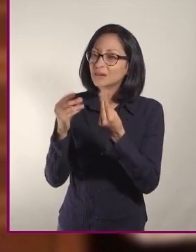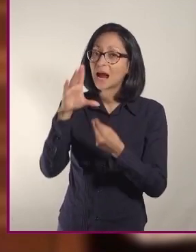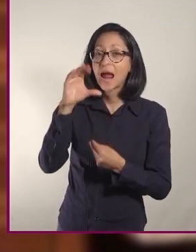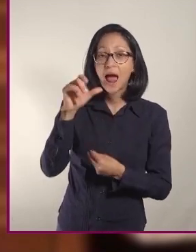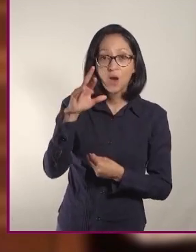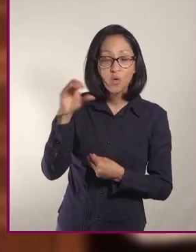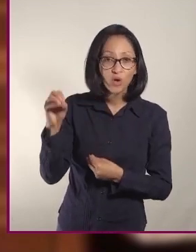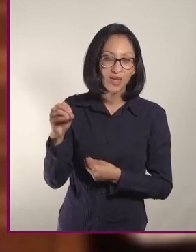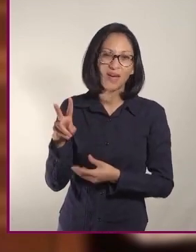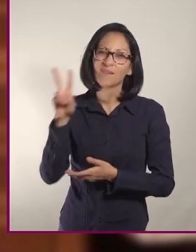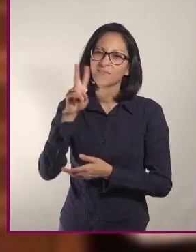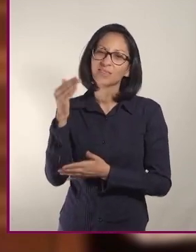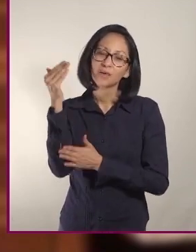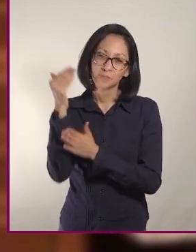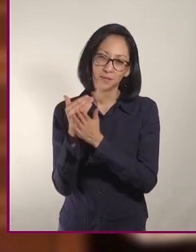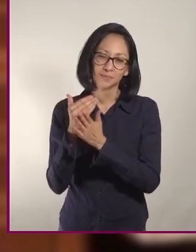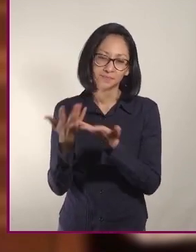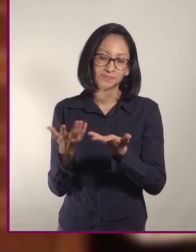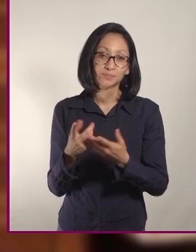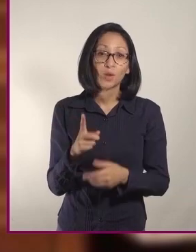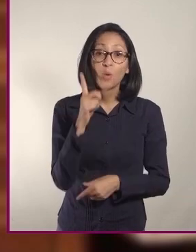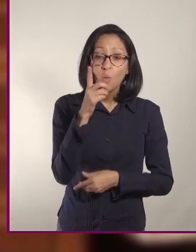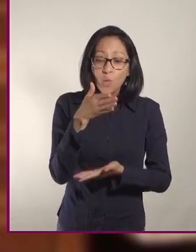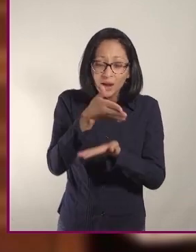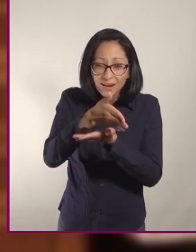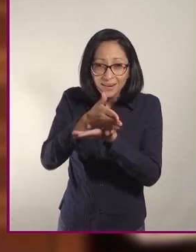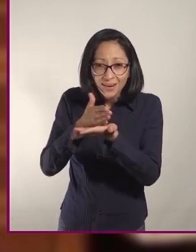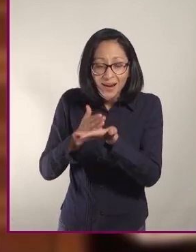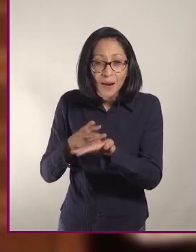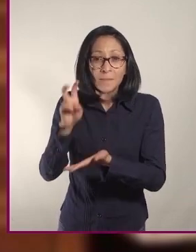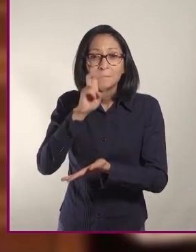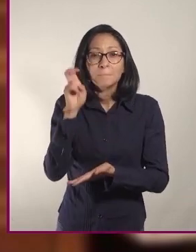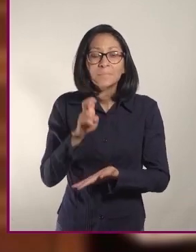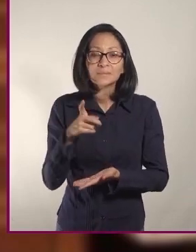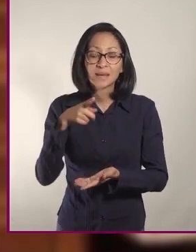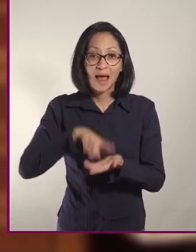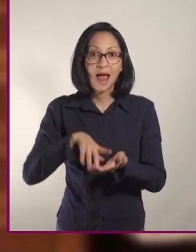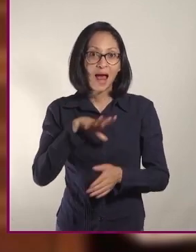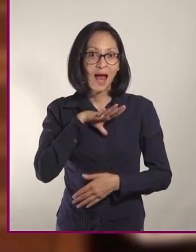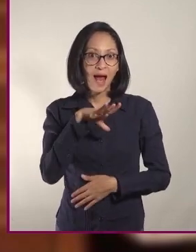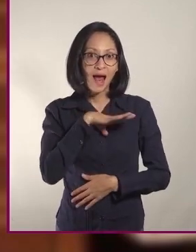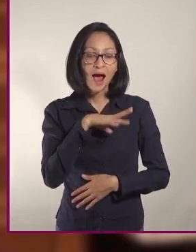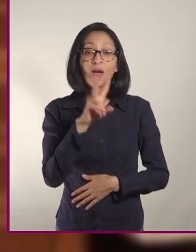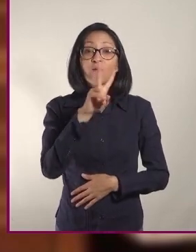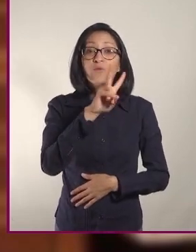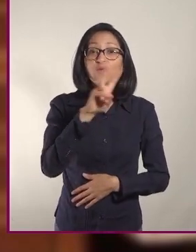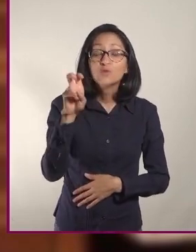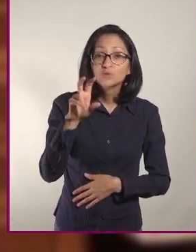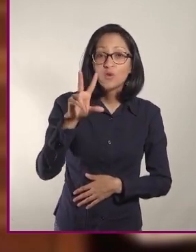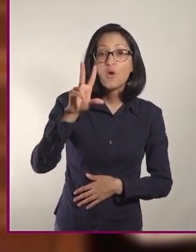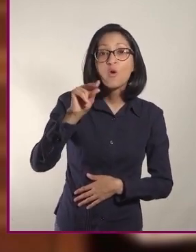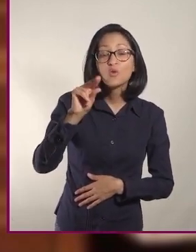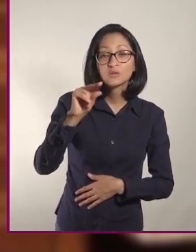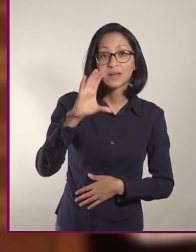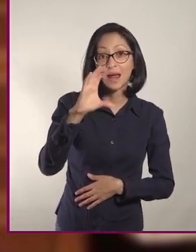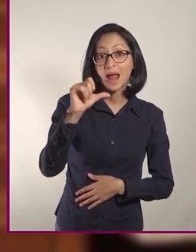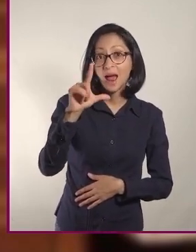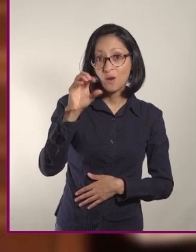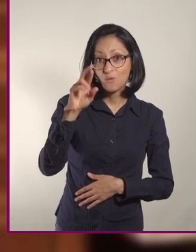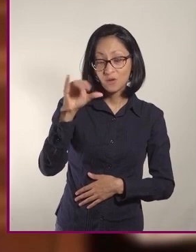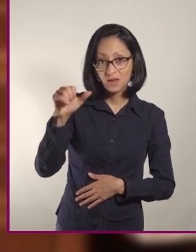nutritiva. Para que te des una idea, una rebanada de pizza contiene aproximadamente 280 calorías.